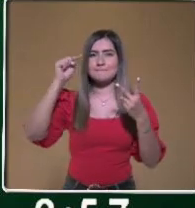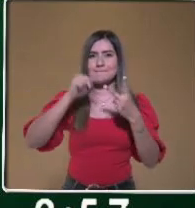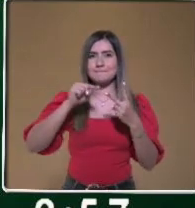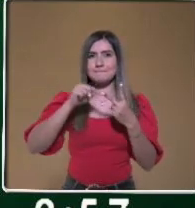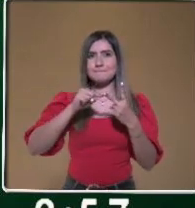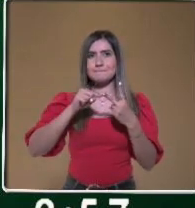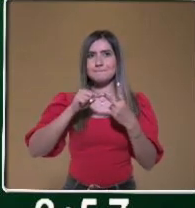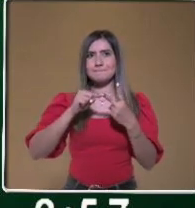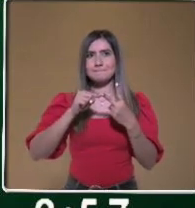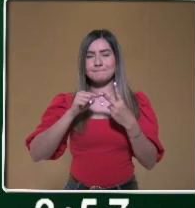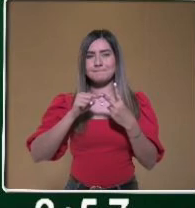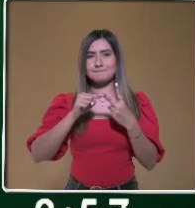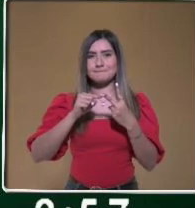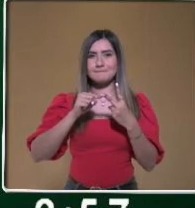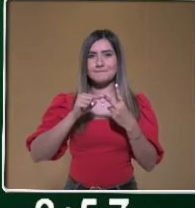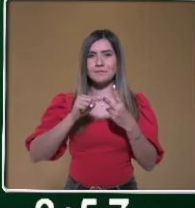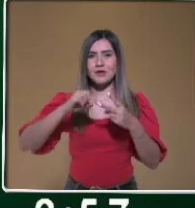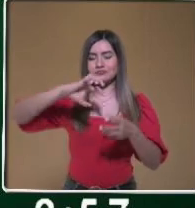riego.